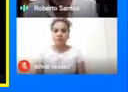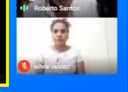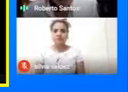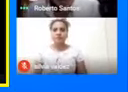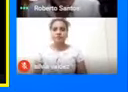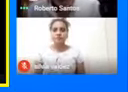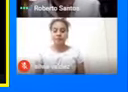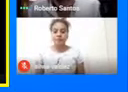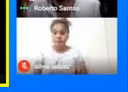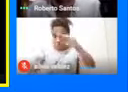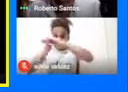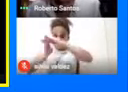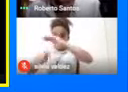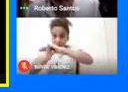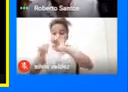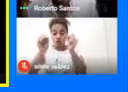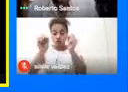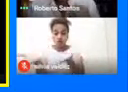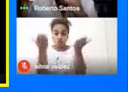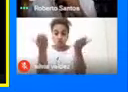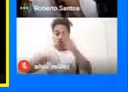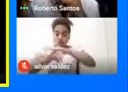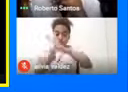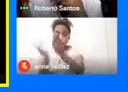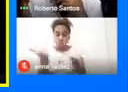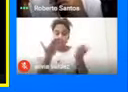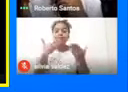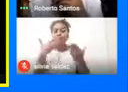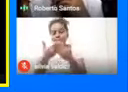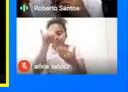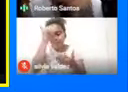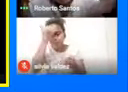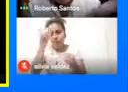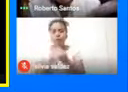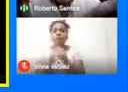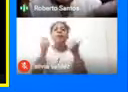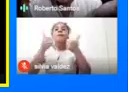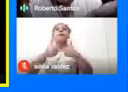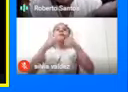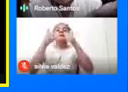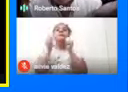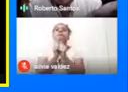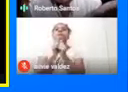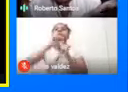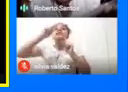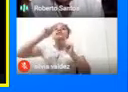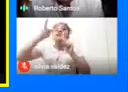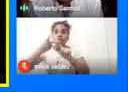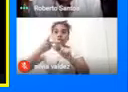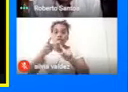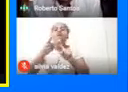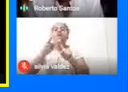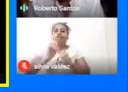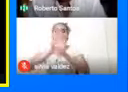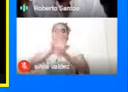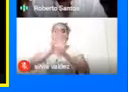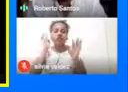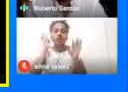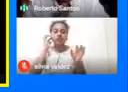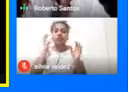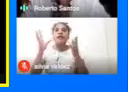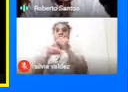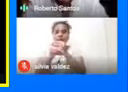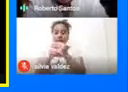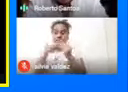Sigo Sí Ya podemos continuar Gracias Muy bien Y en segundo lugar Por supuesto Además de